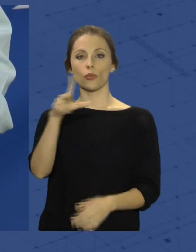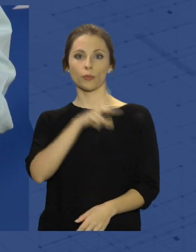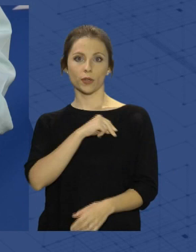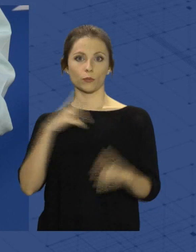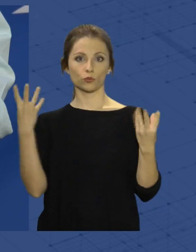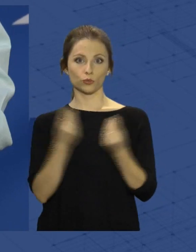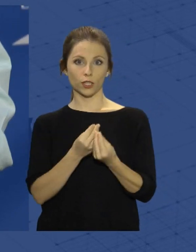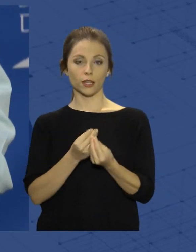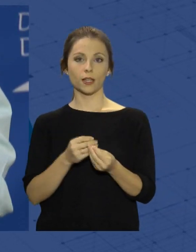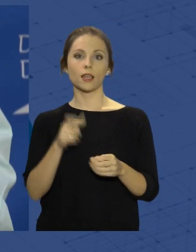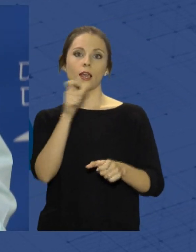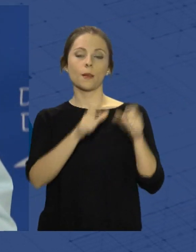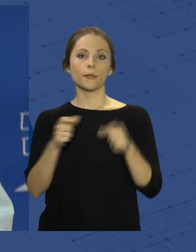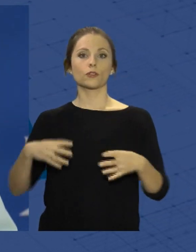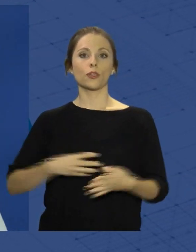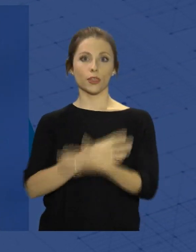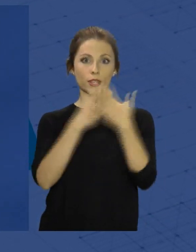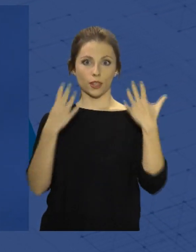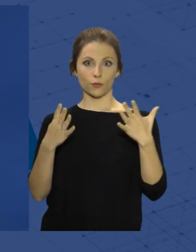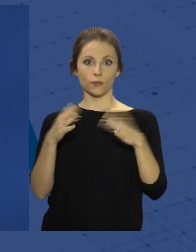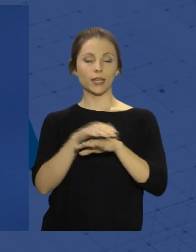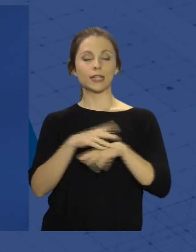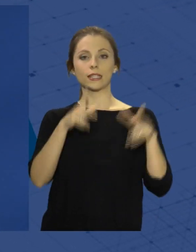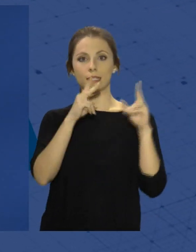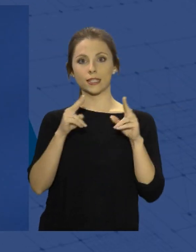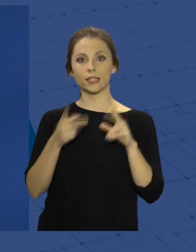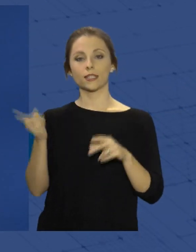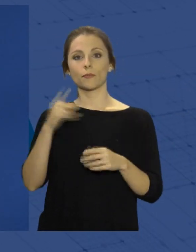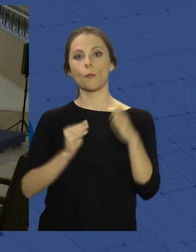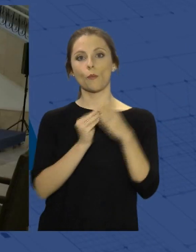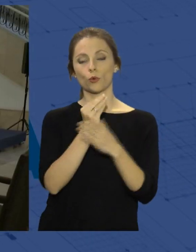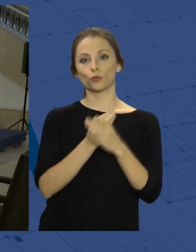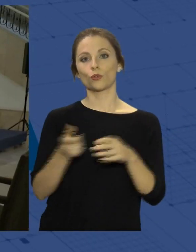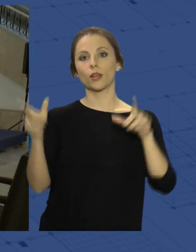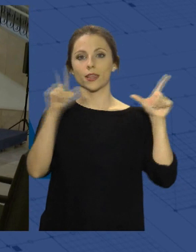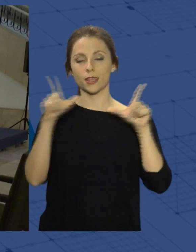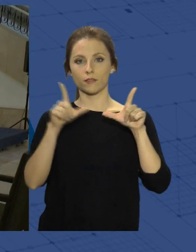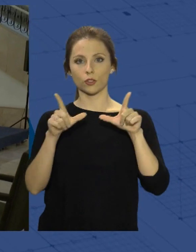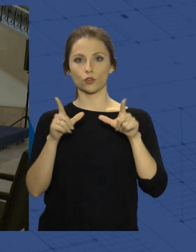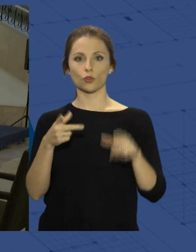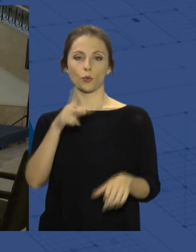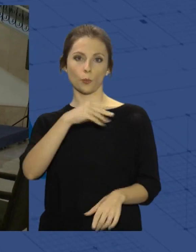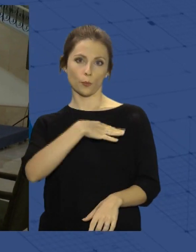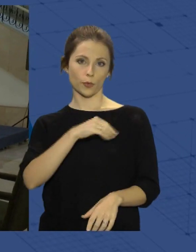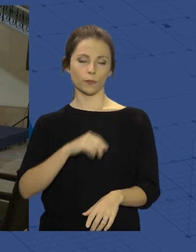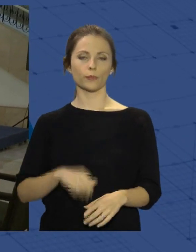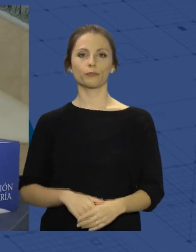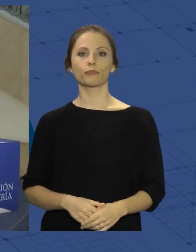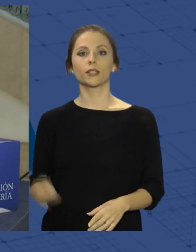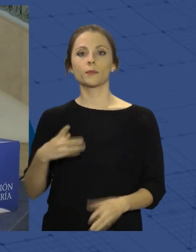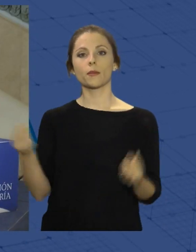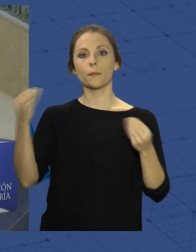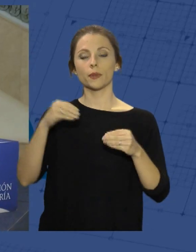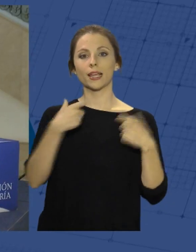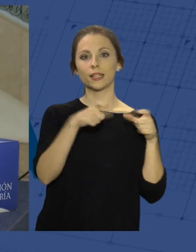se encuentran nominadas 19 series de 6 productoras o cadenas de televisión. Además también se incorporan dos nuevas